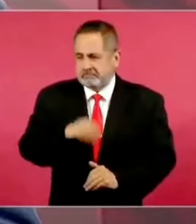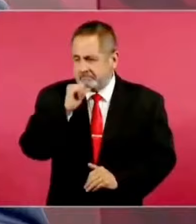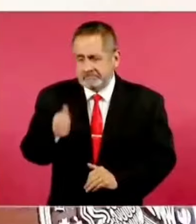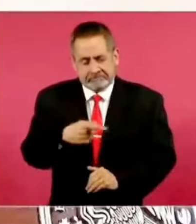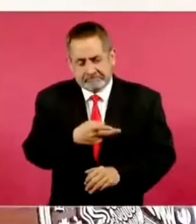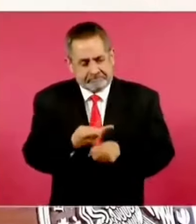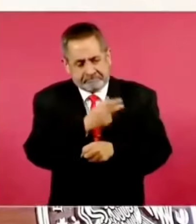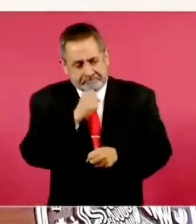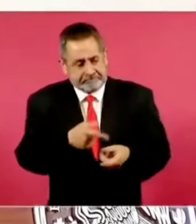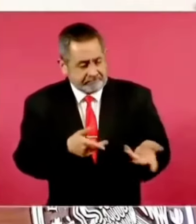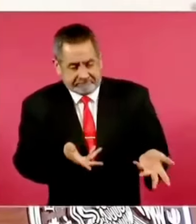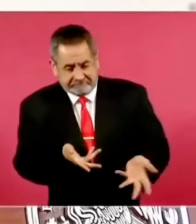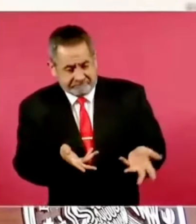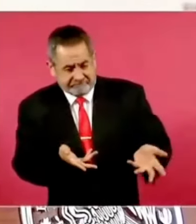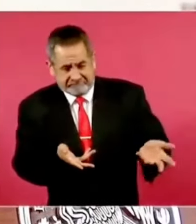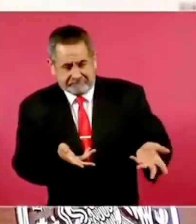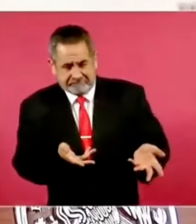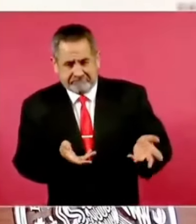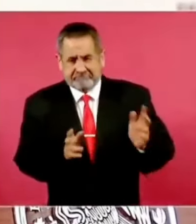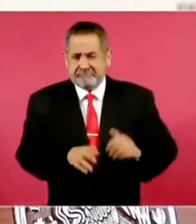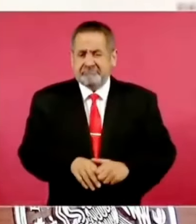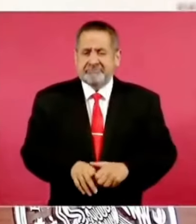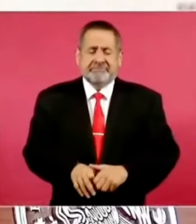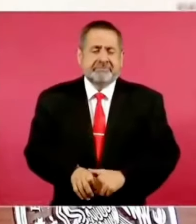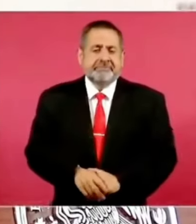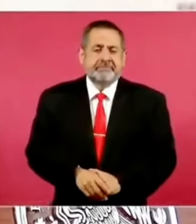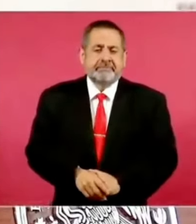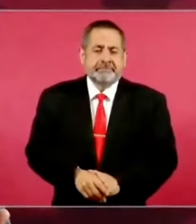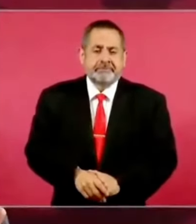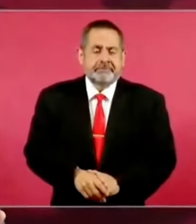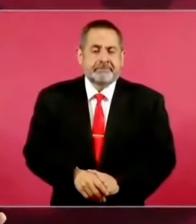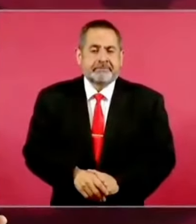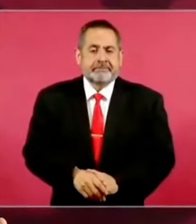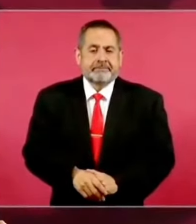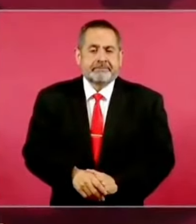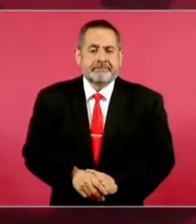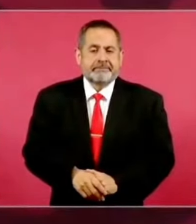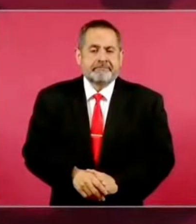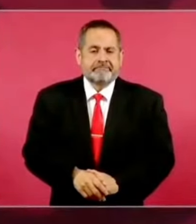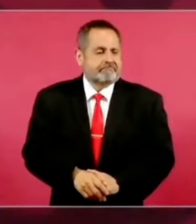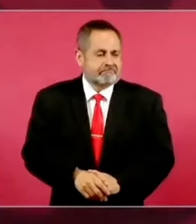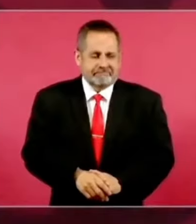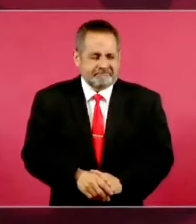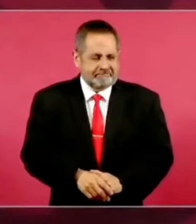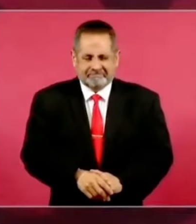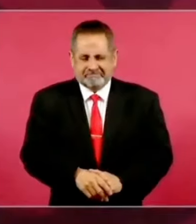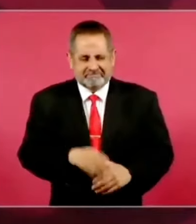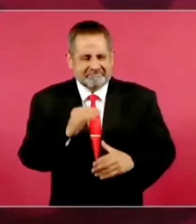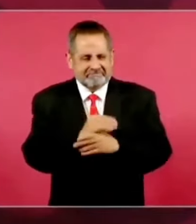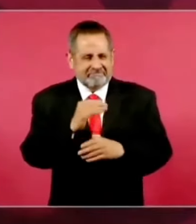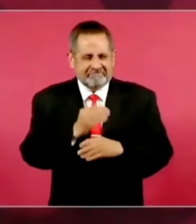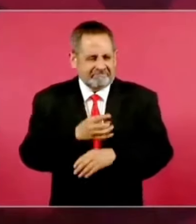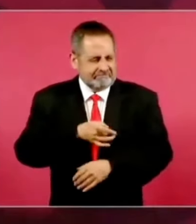nos hacen lo que el viento a Juárez